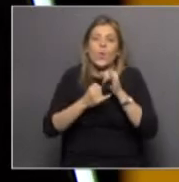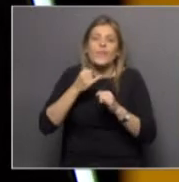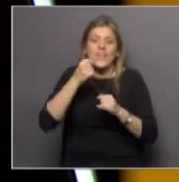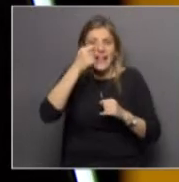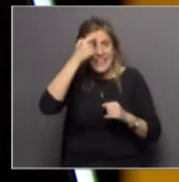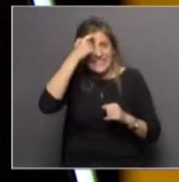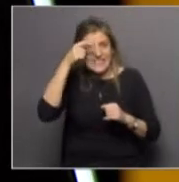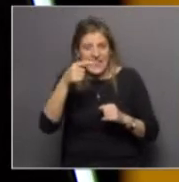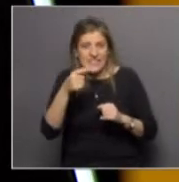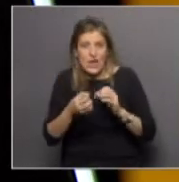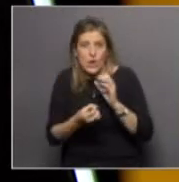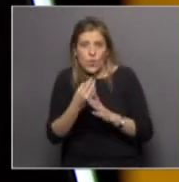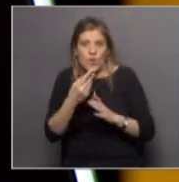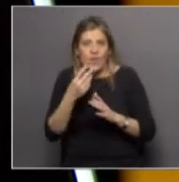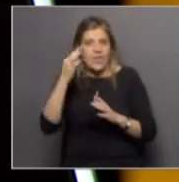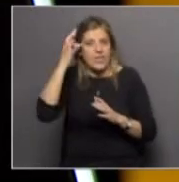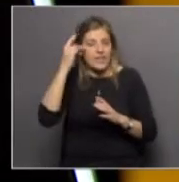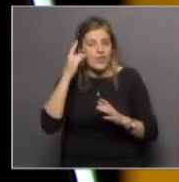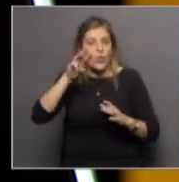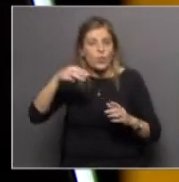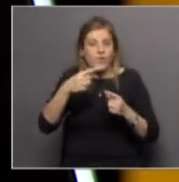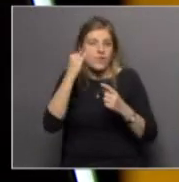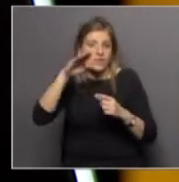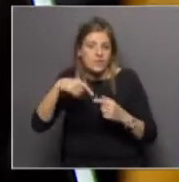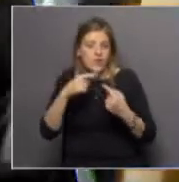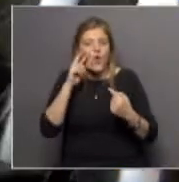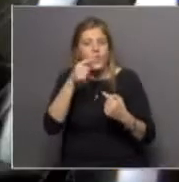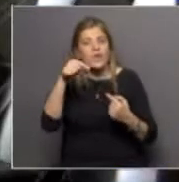usando las nuevas plataformas nosotros nos vemos la semana que viene